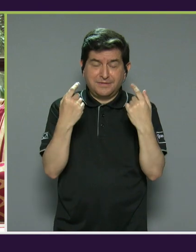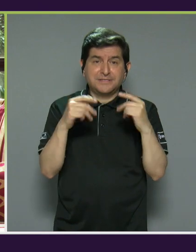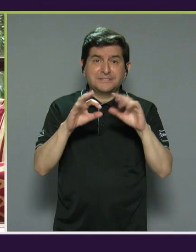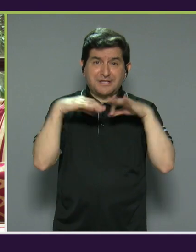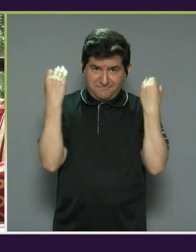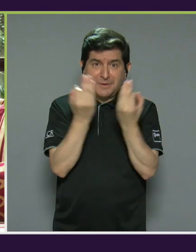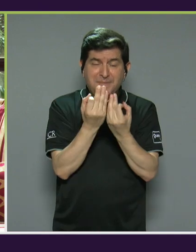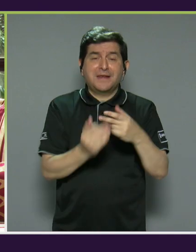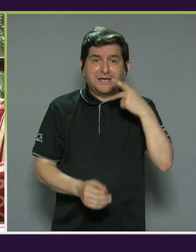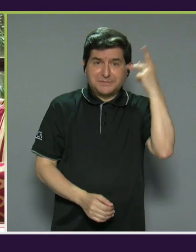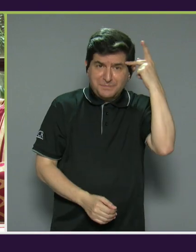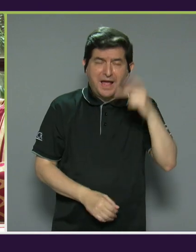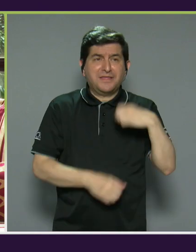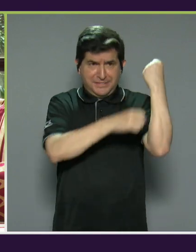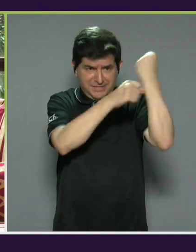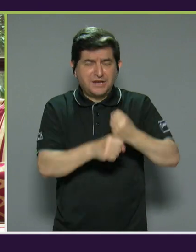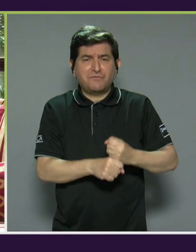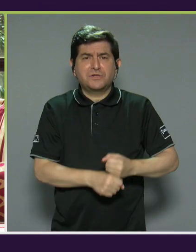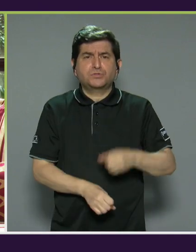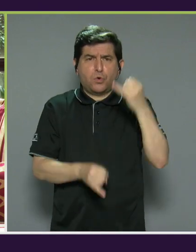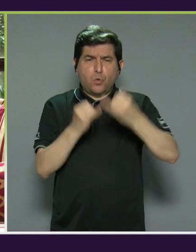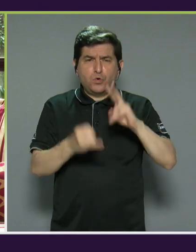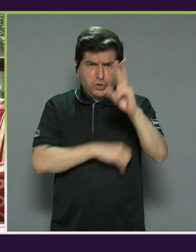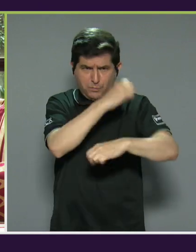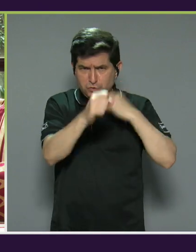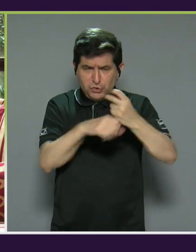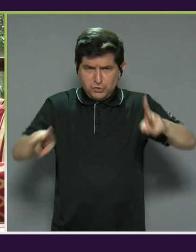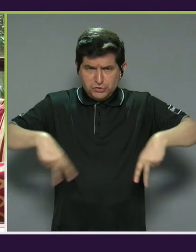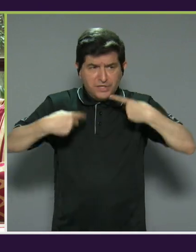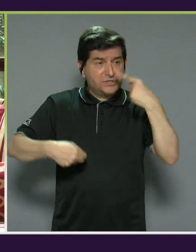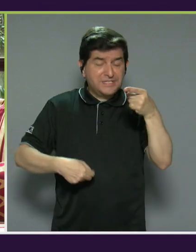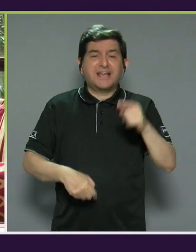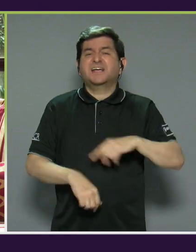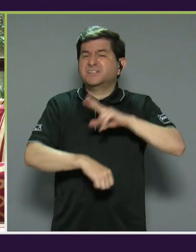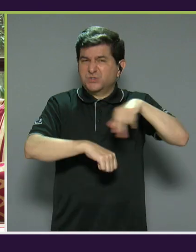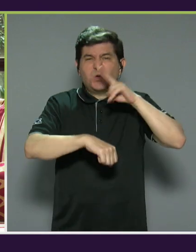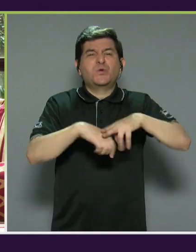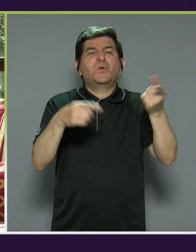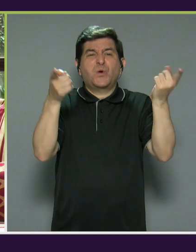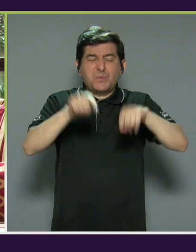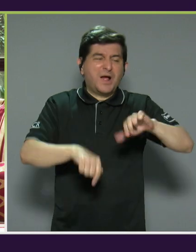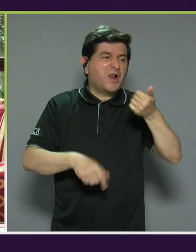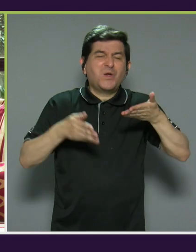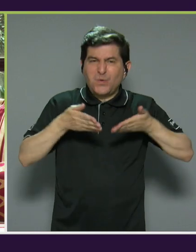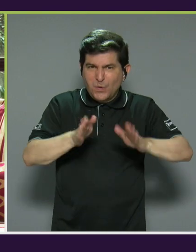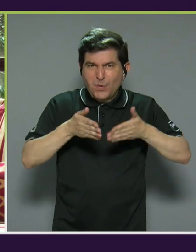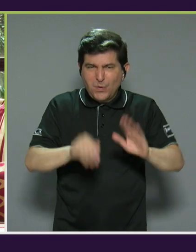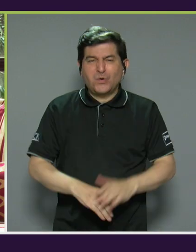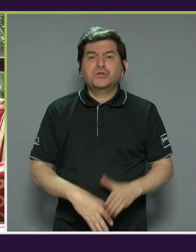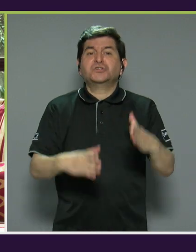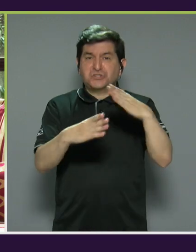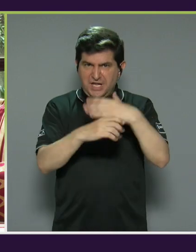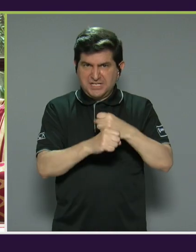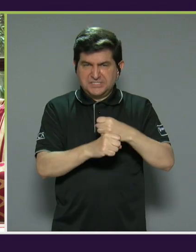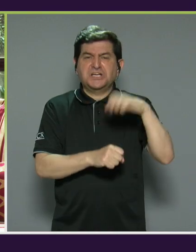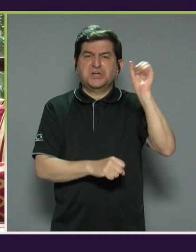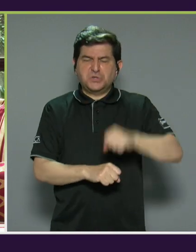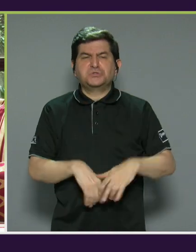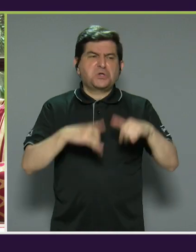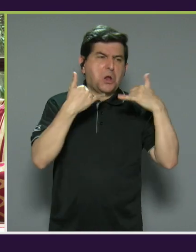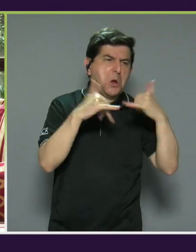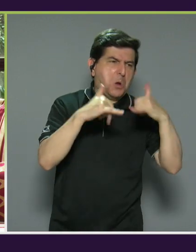compartí estos últimos dos años de mi vida, me decían que era algo muy común con los otros hijos. Lo hacíamos, hacemos